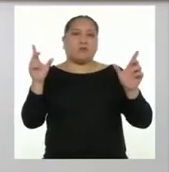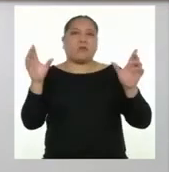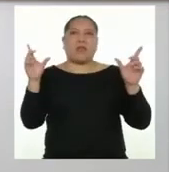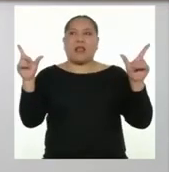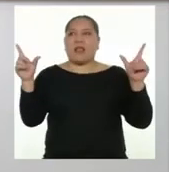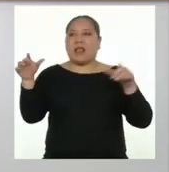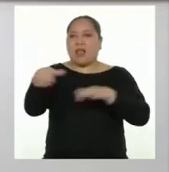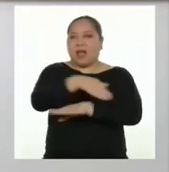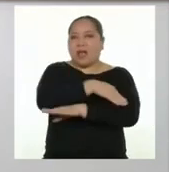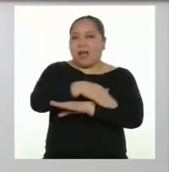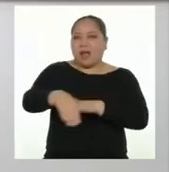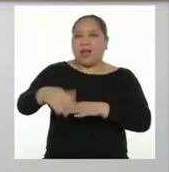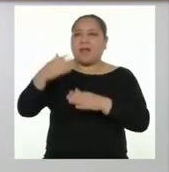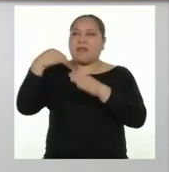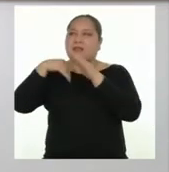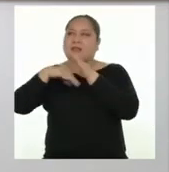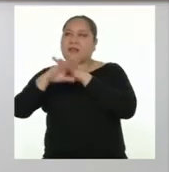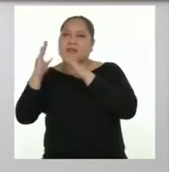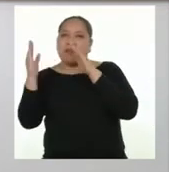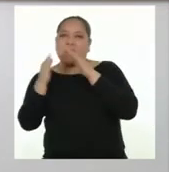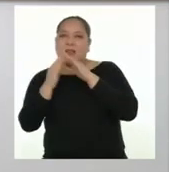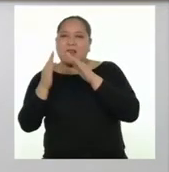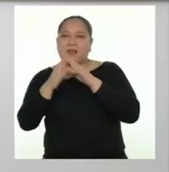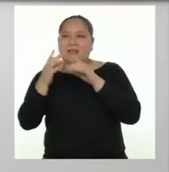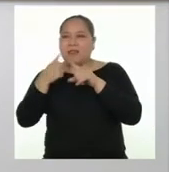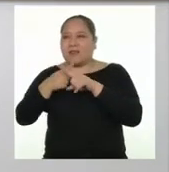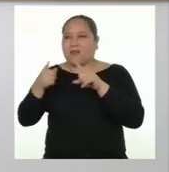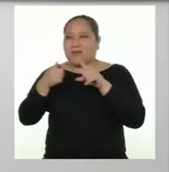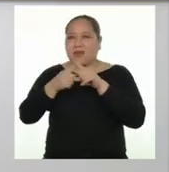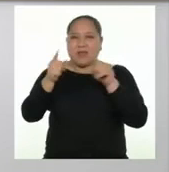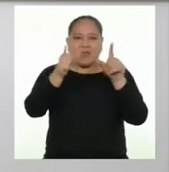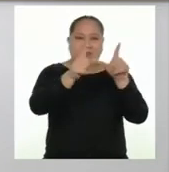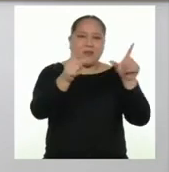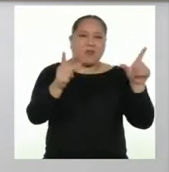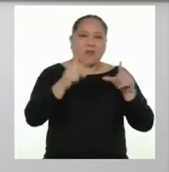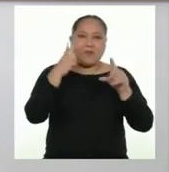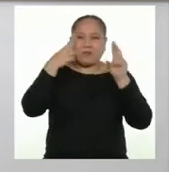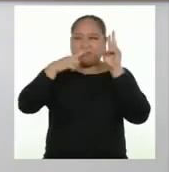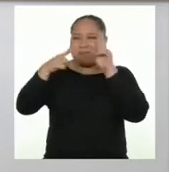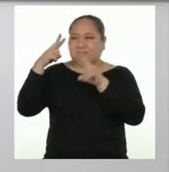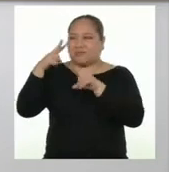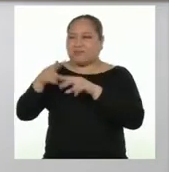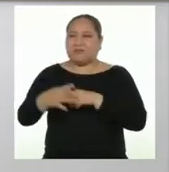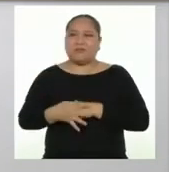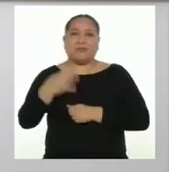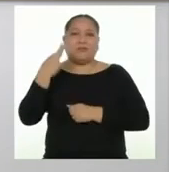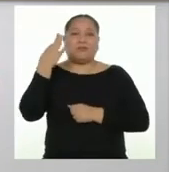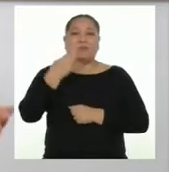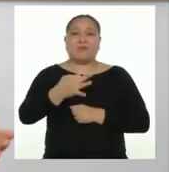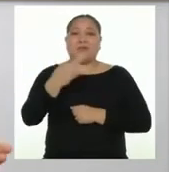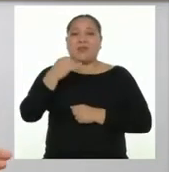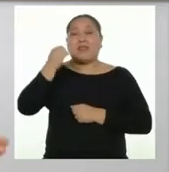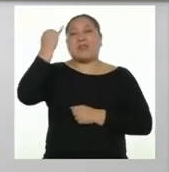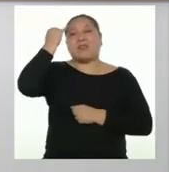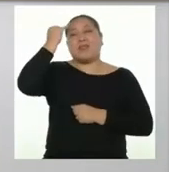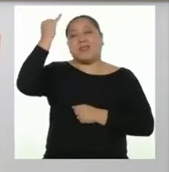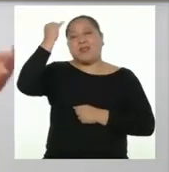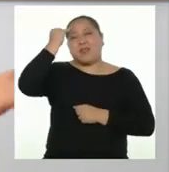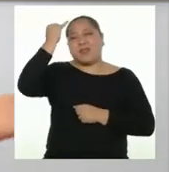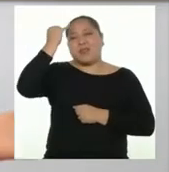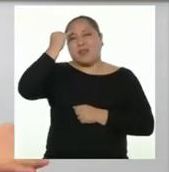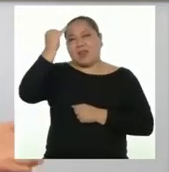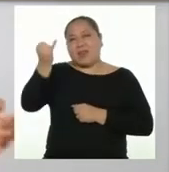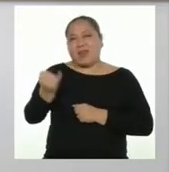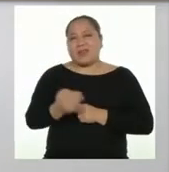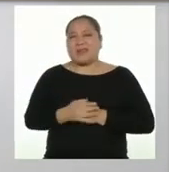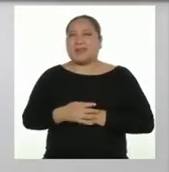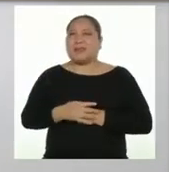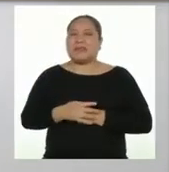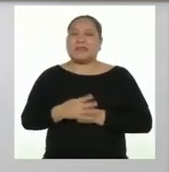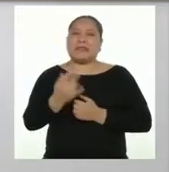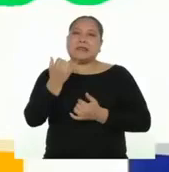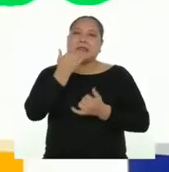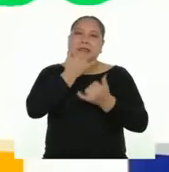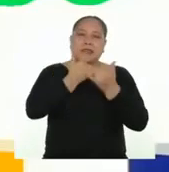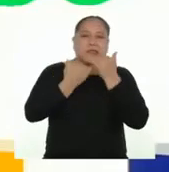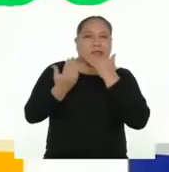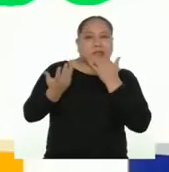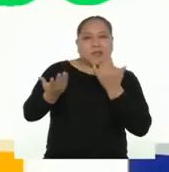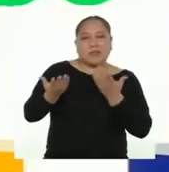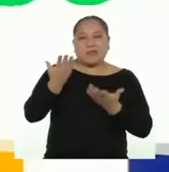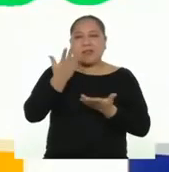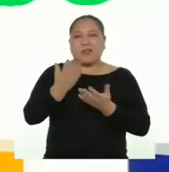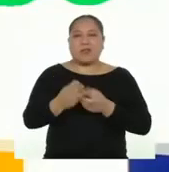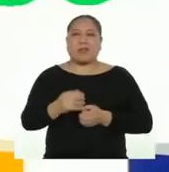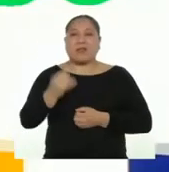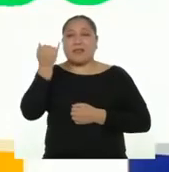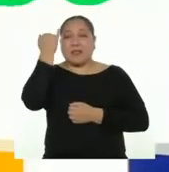la calle, en casa, en diversos ámbitos. Y siempre son ideas o preconceptos totalmente errados.